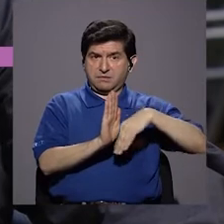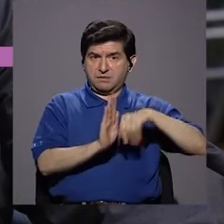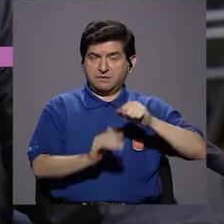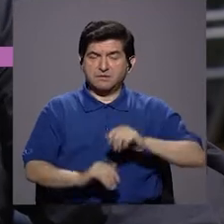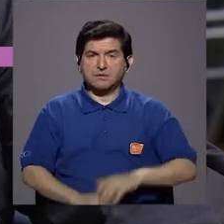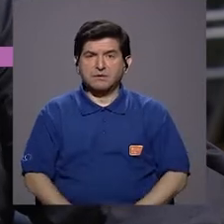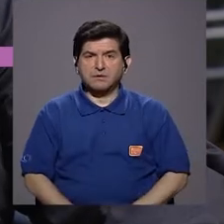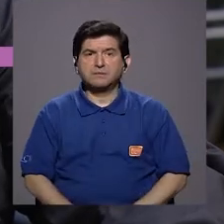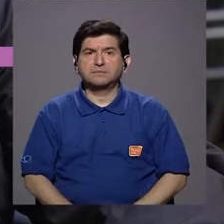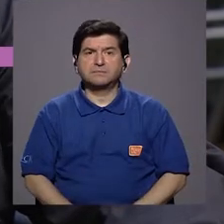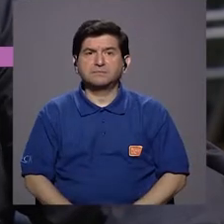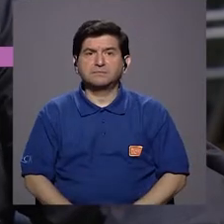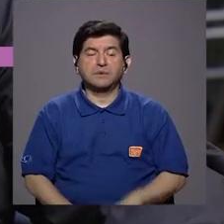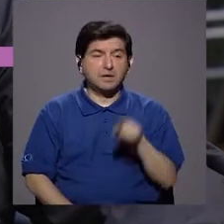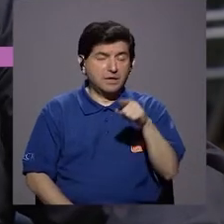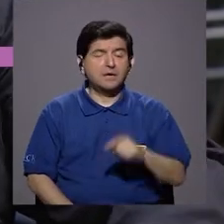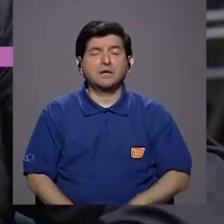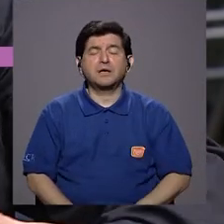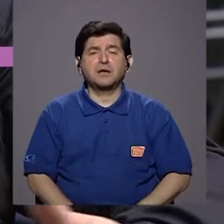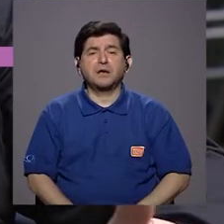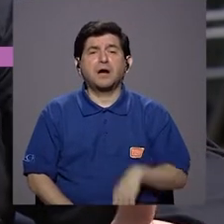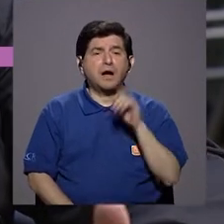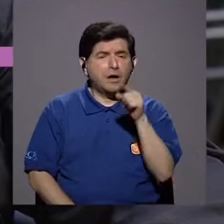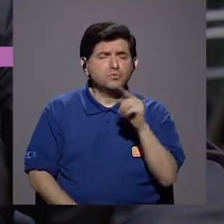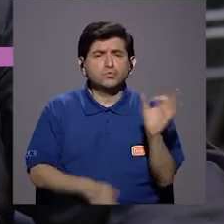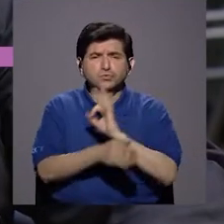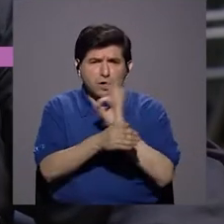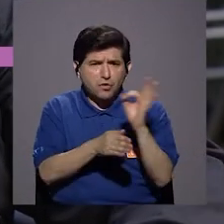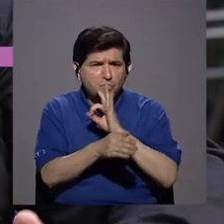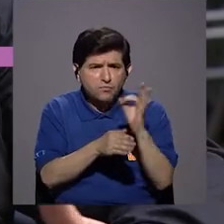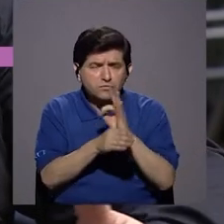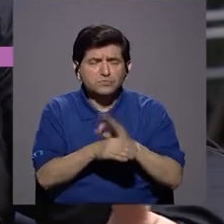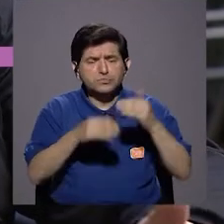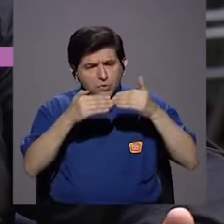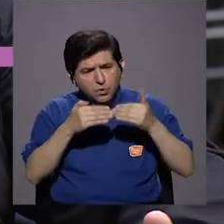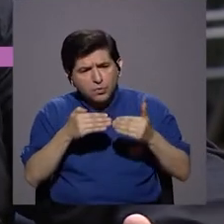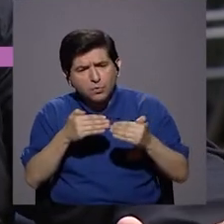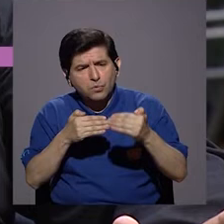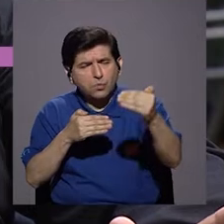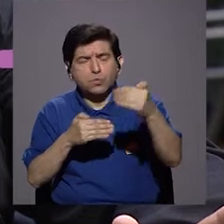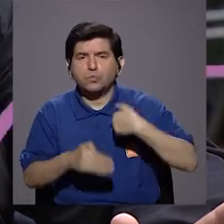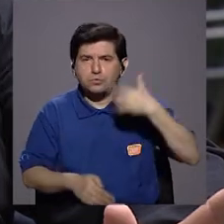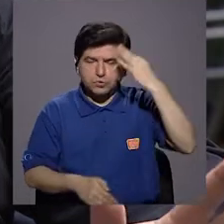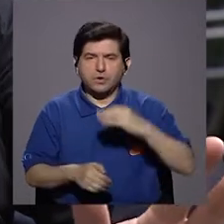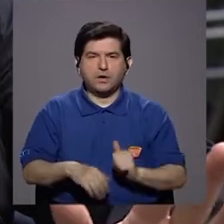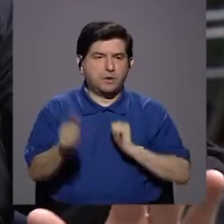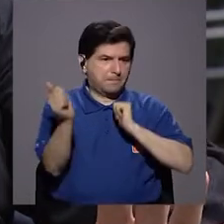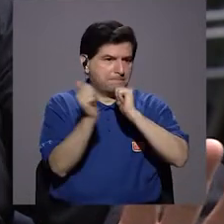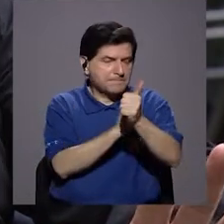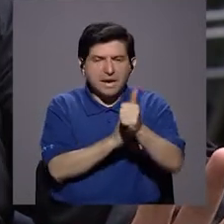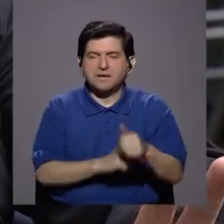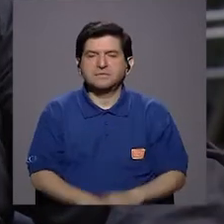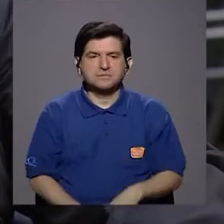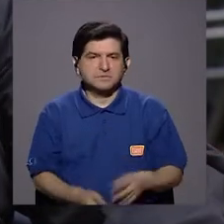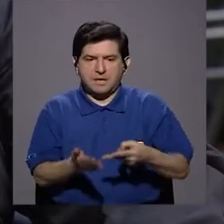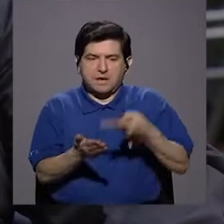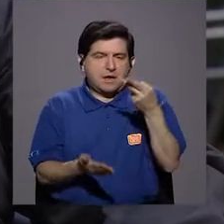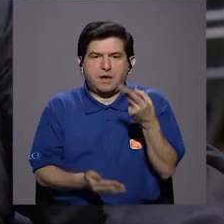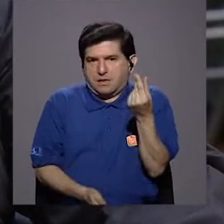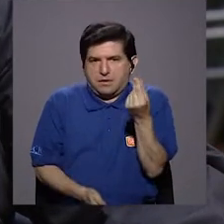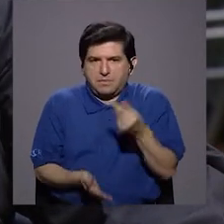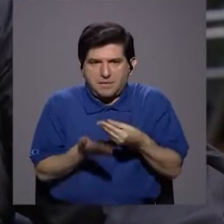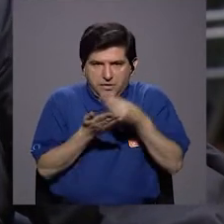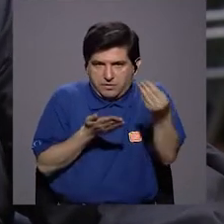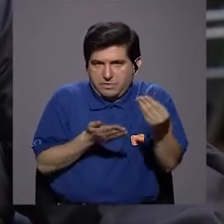barata, realmente barata y que te va a durar, o su funcionabilidad en el tiempo yo creo que sobrepasa por mucho su